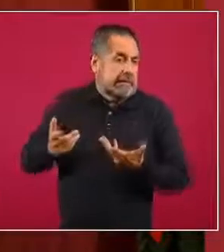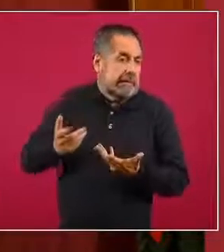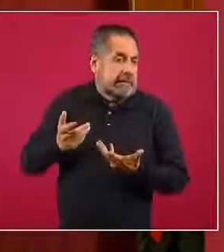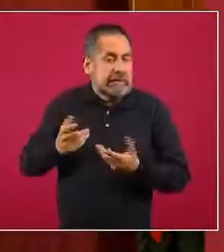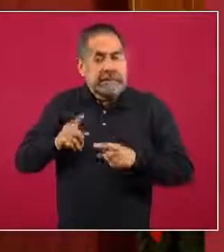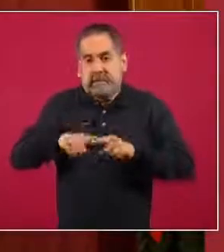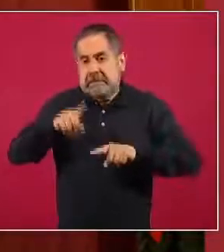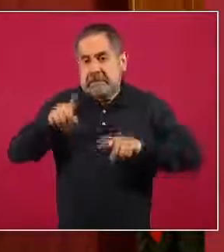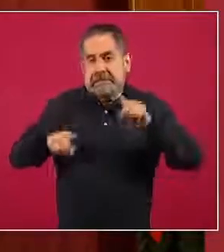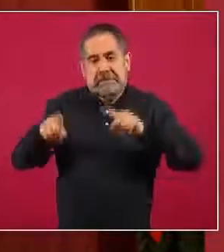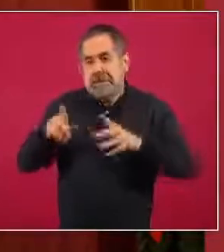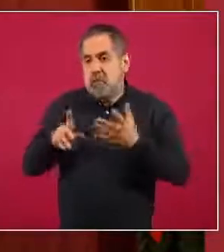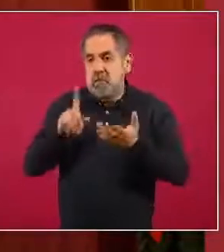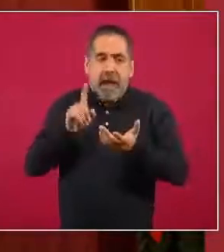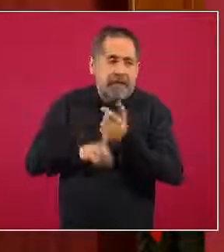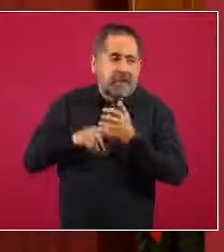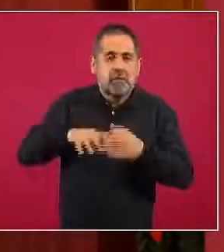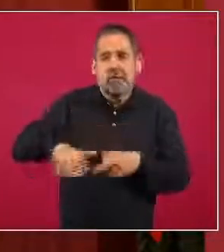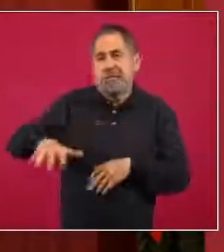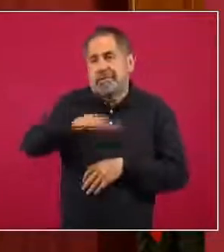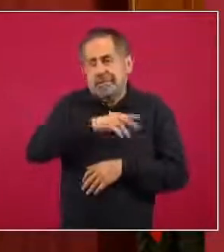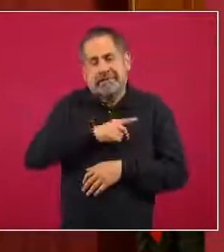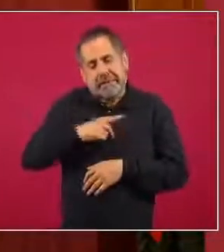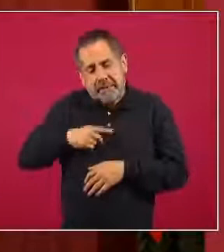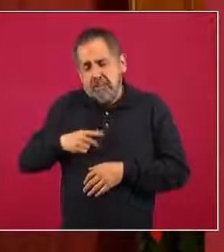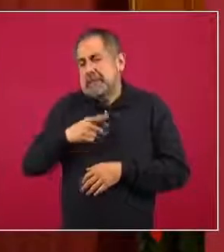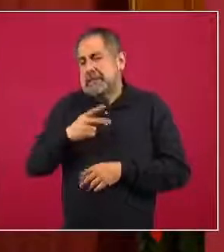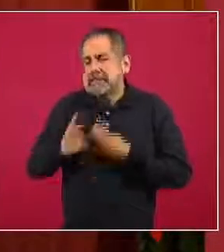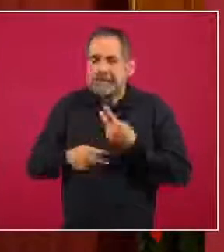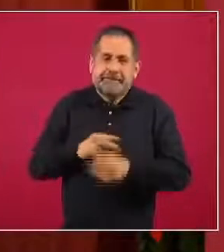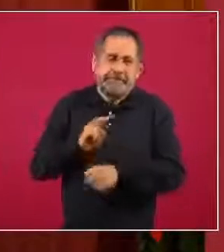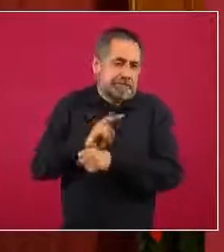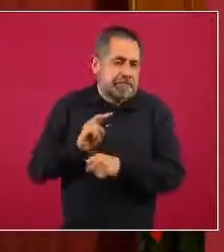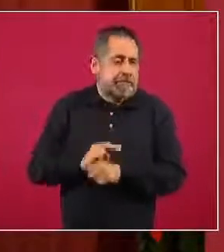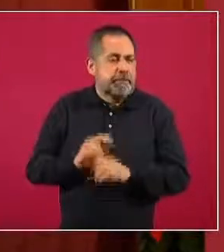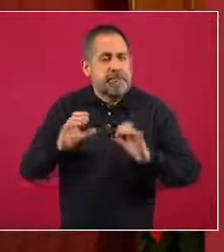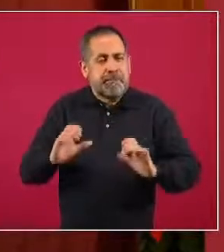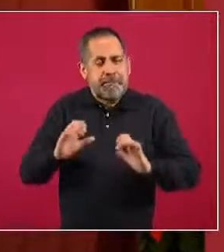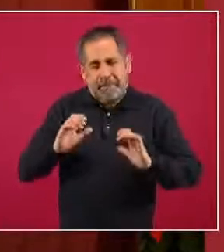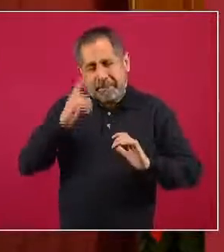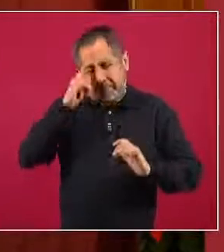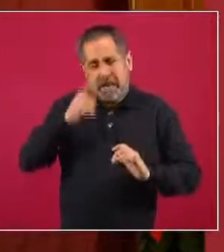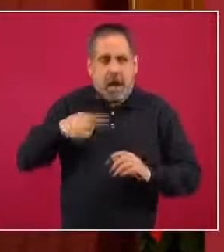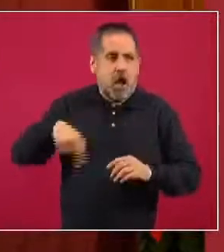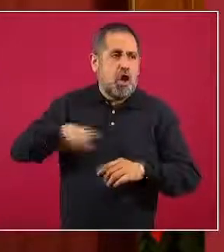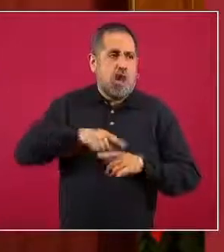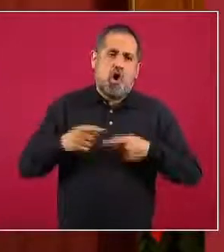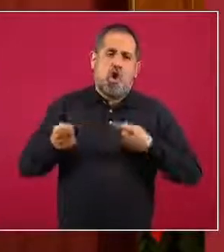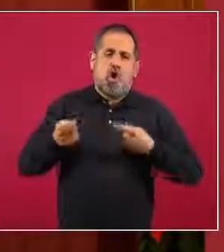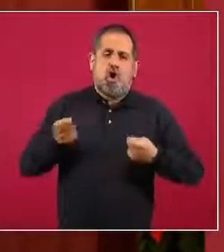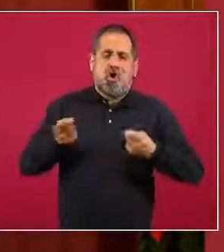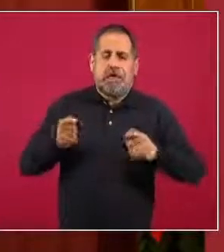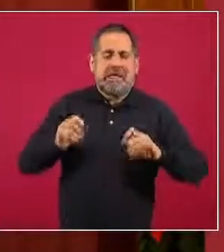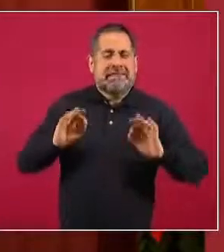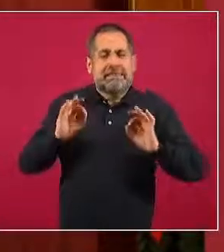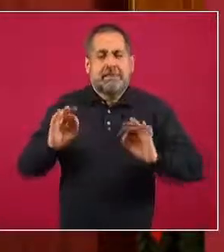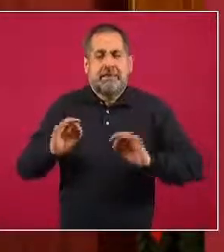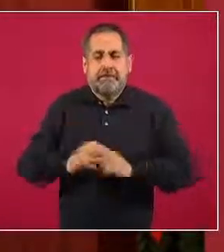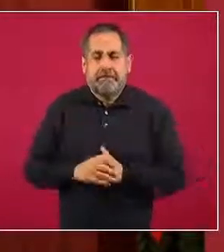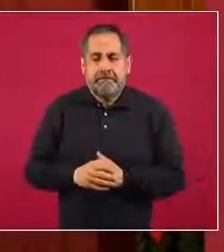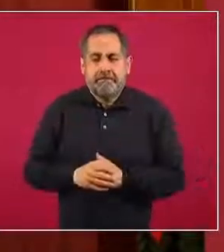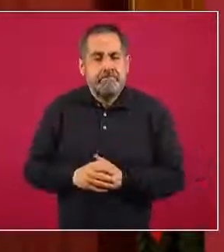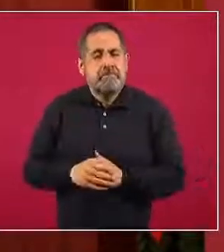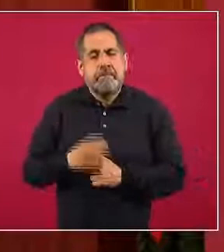epidemia mantiene una actividad y que todavía hay que seguir implementando acciones para poder controlar esta situación. Por eso la